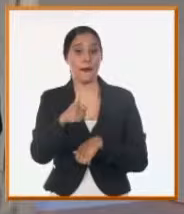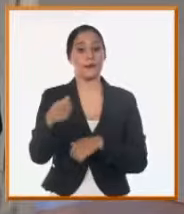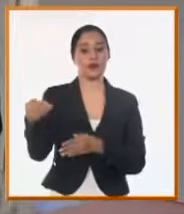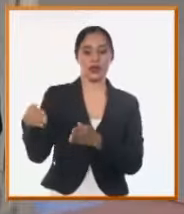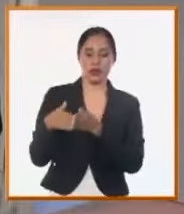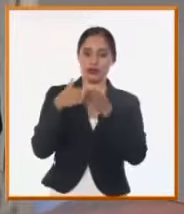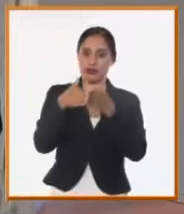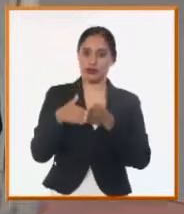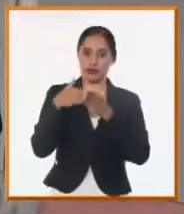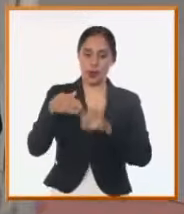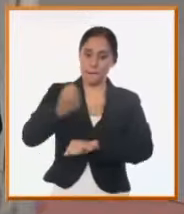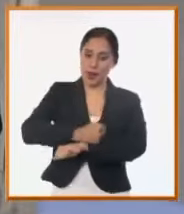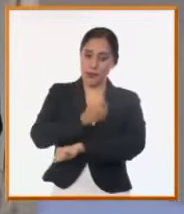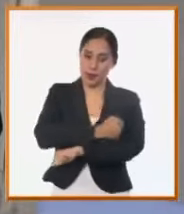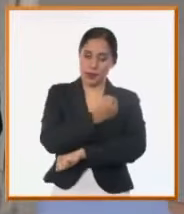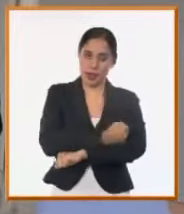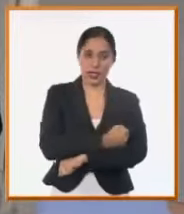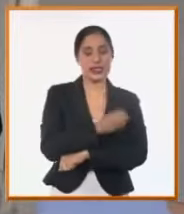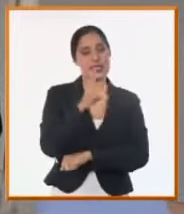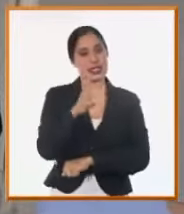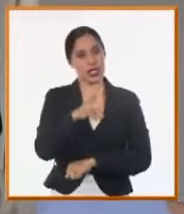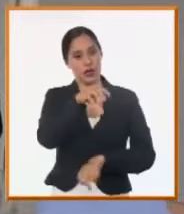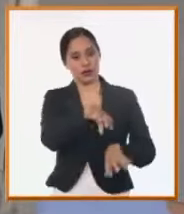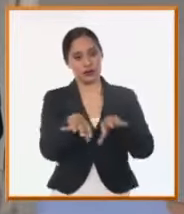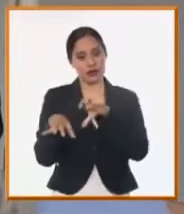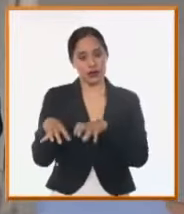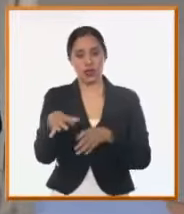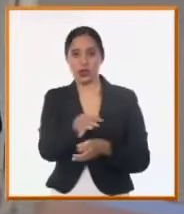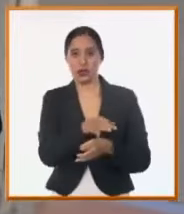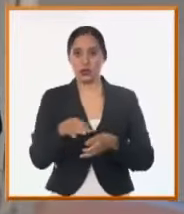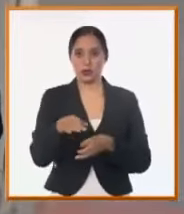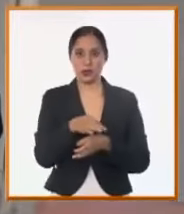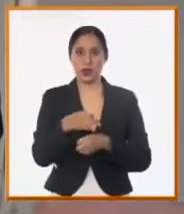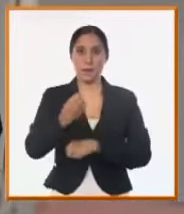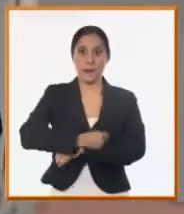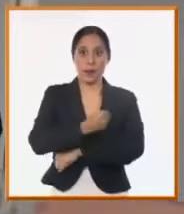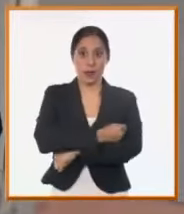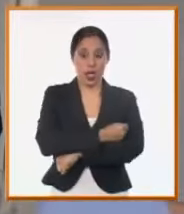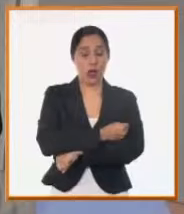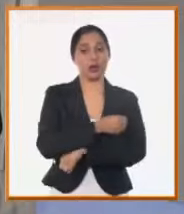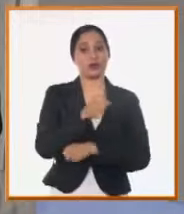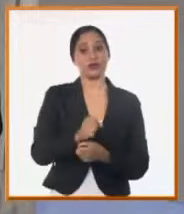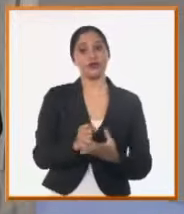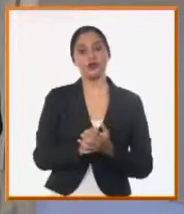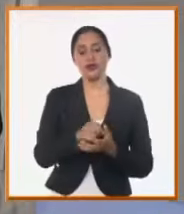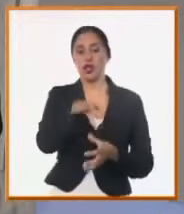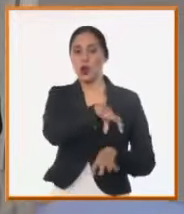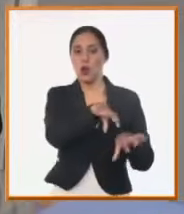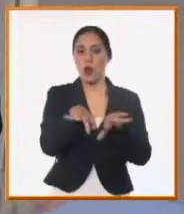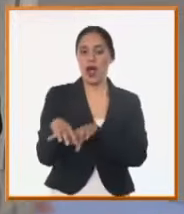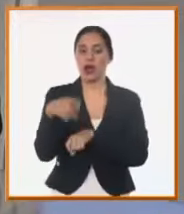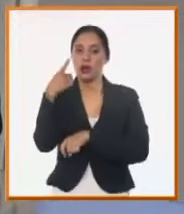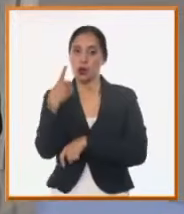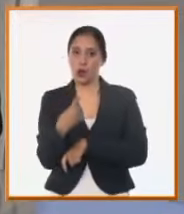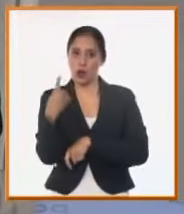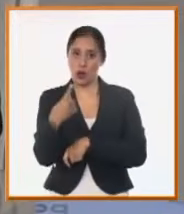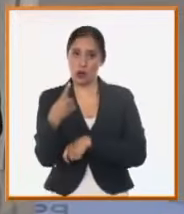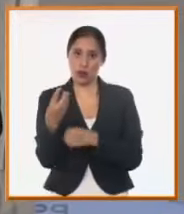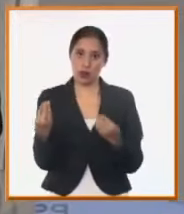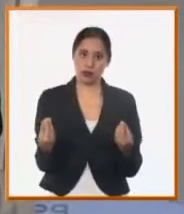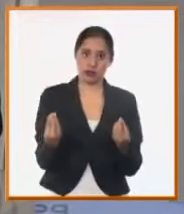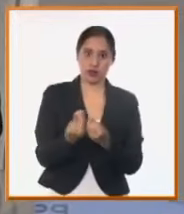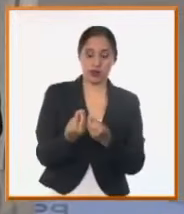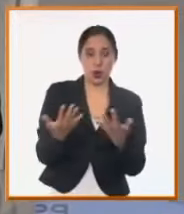ponerse en los tres bombeos fundamentales de la ciudad. O en el bombeo del anillo 1, que es muy conocido en la ciudad porque es de los lugares, es asociado a la conductora de 20 pulgadas,